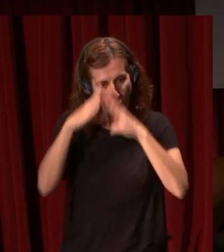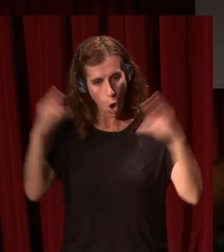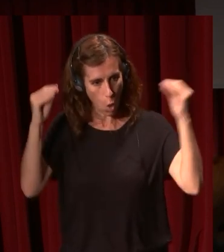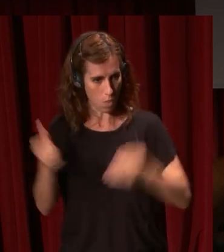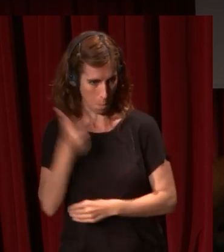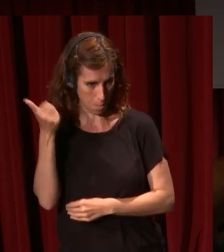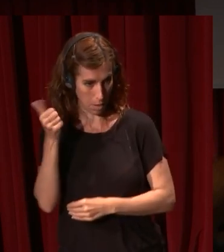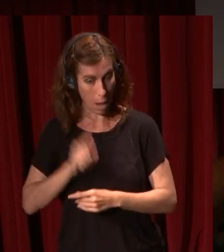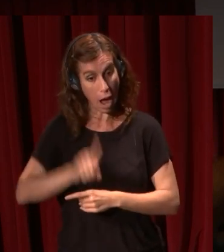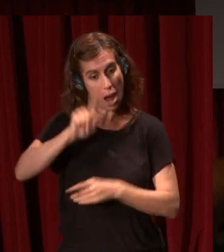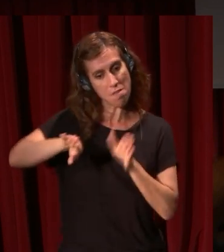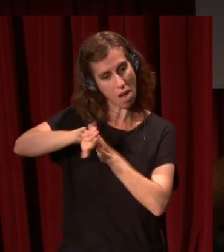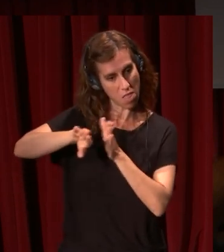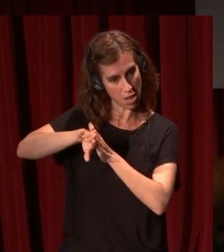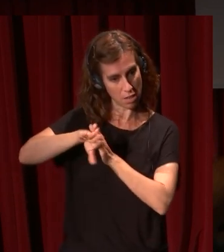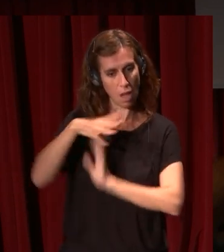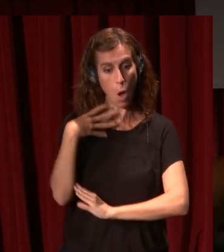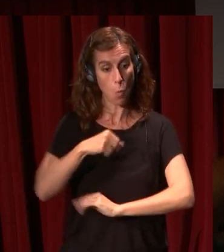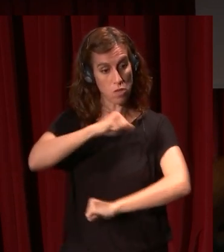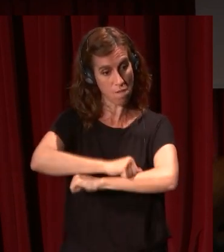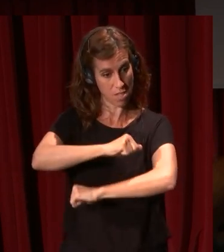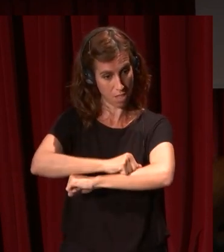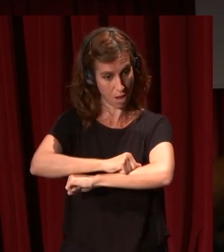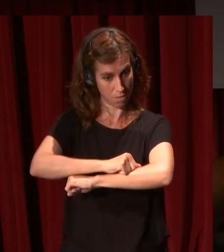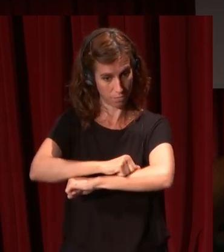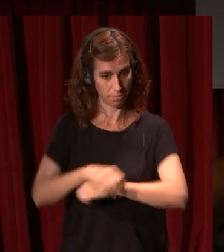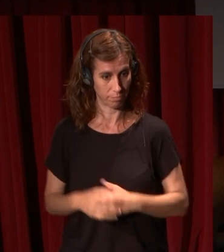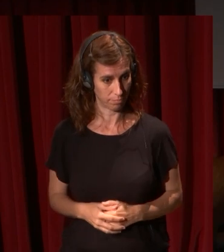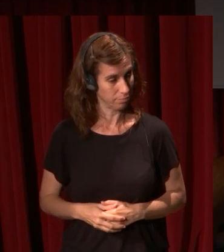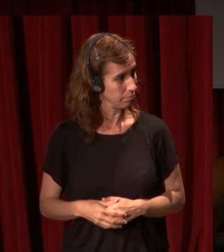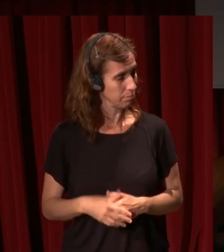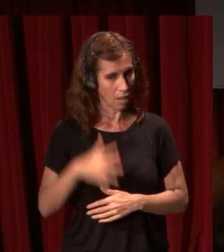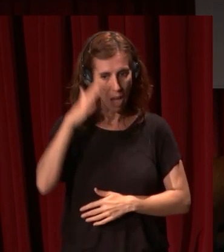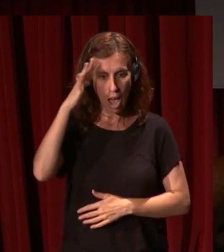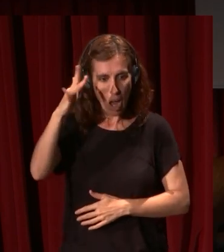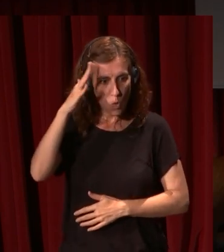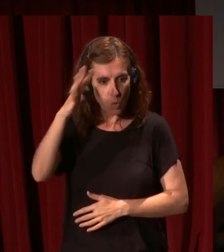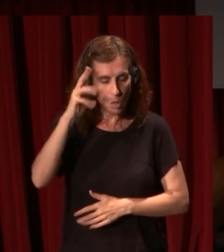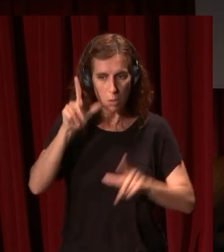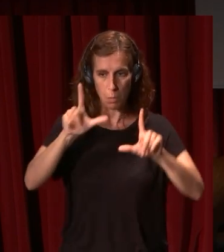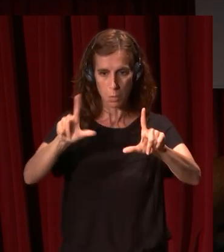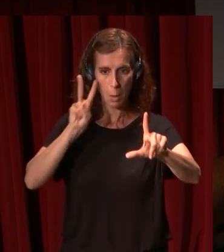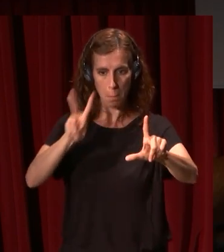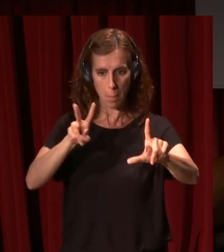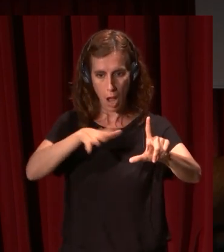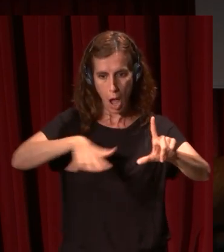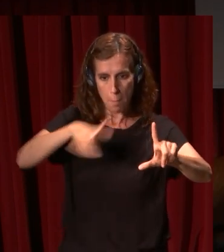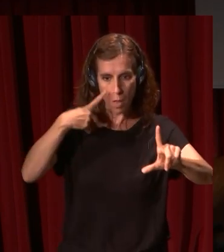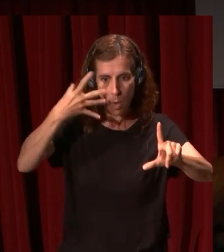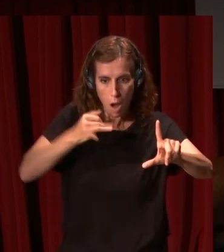el que veis arriba a la derecha un muchacho en una ventana este gusto por el ilusionismo por hacernos creer que lo que vemos es un espacio real